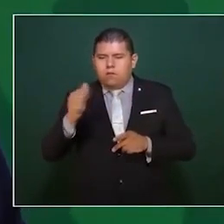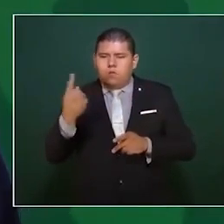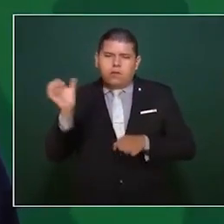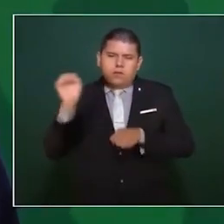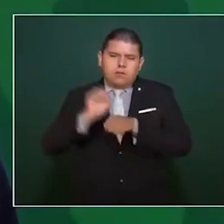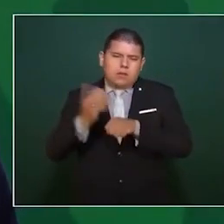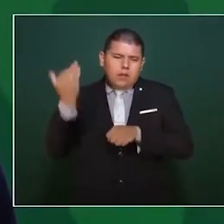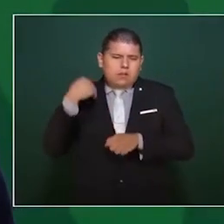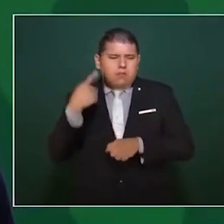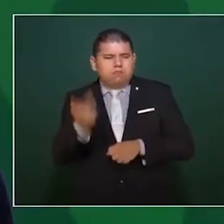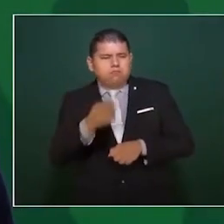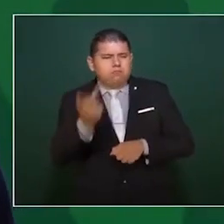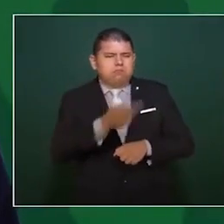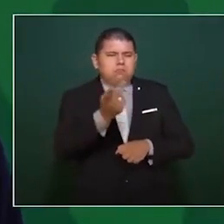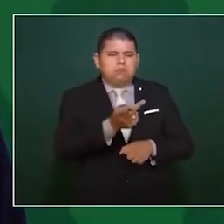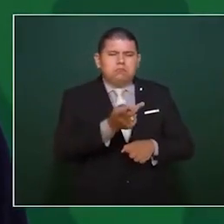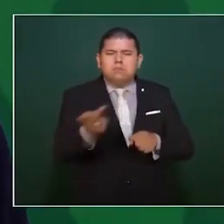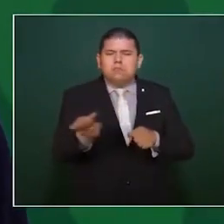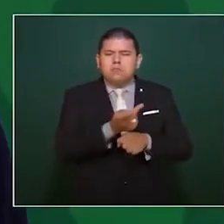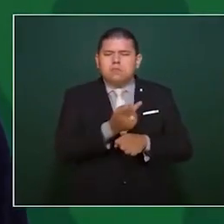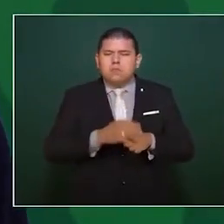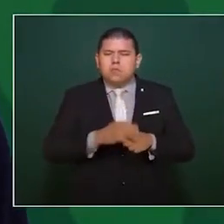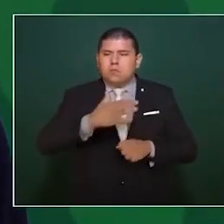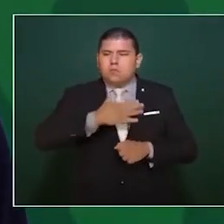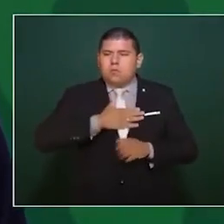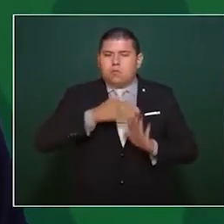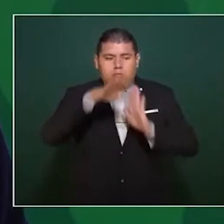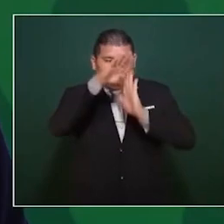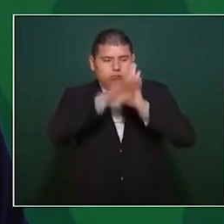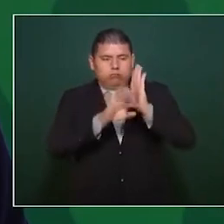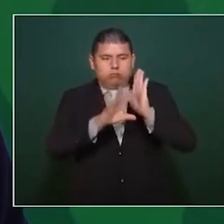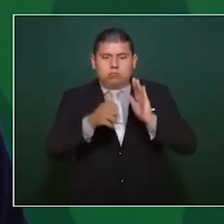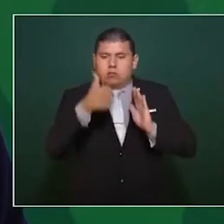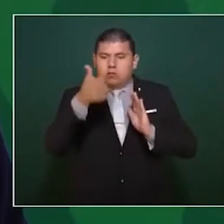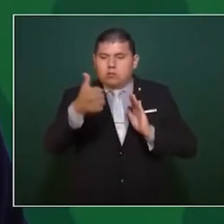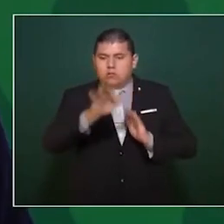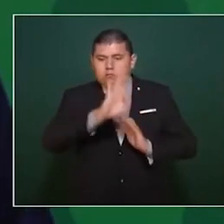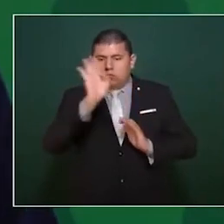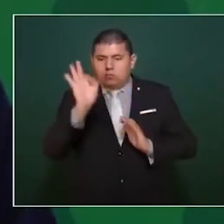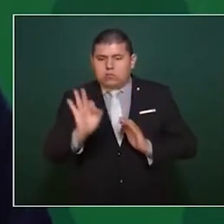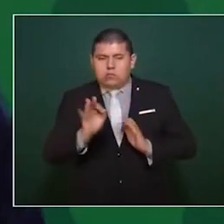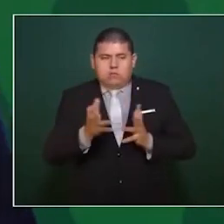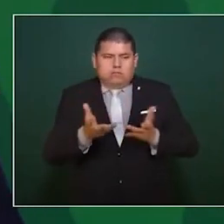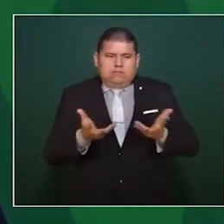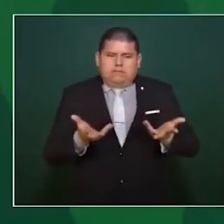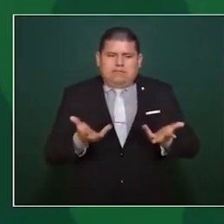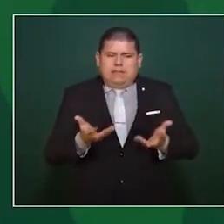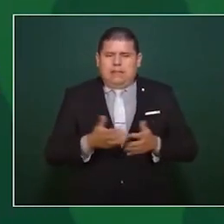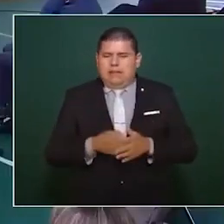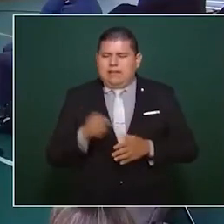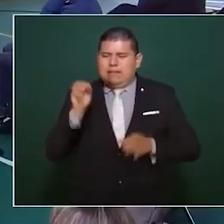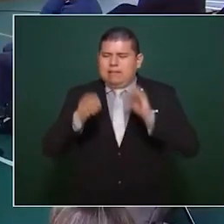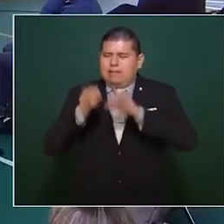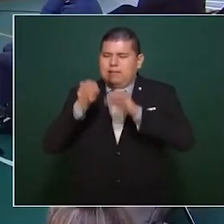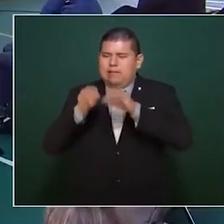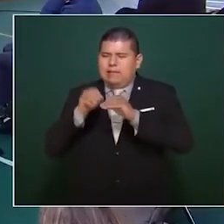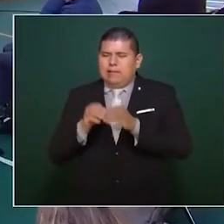creo que traigo el 56 por ciento. Una encuesta cuchareada.